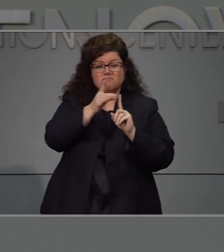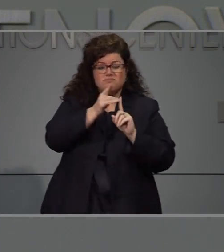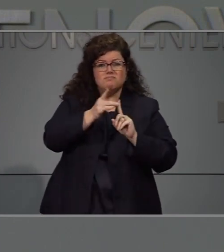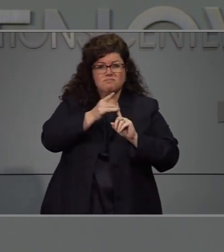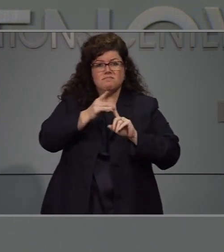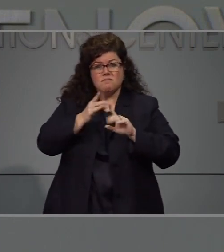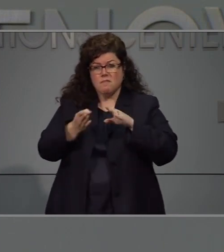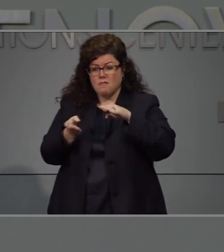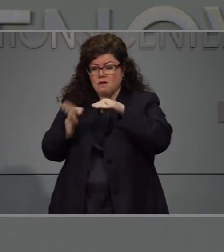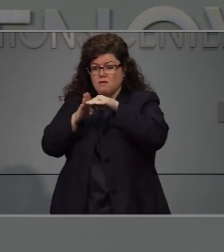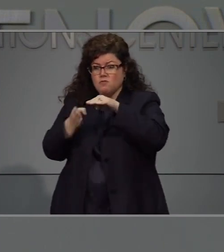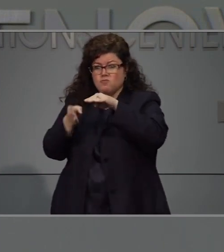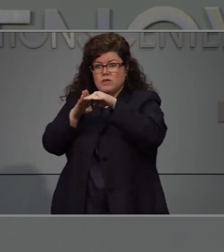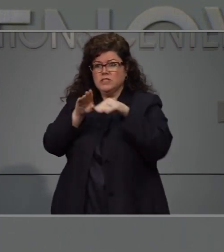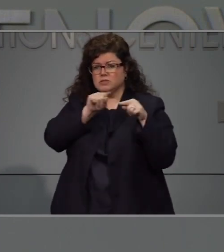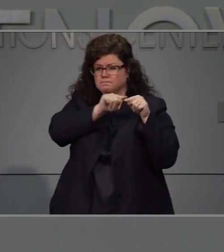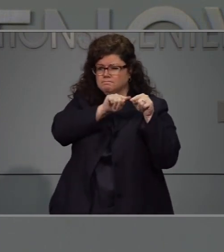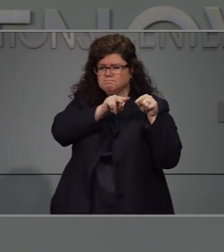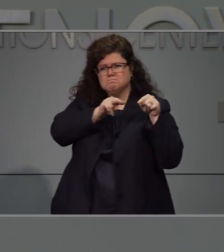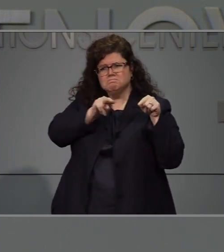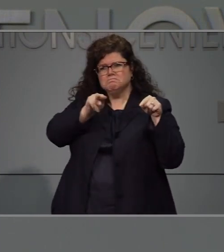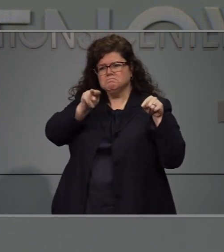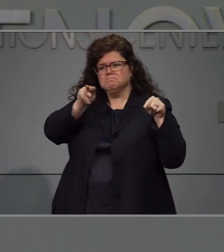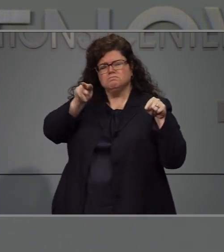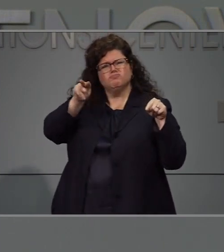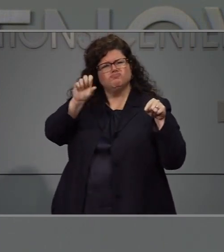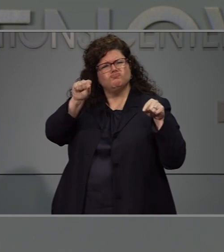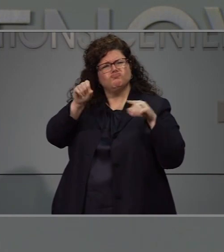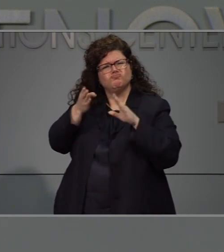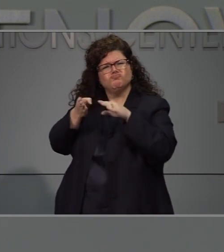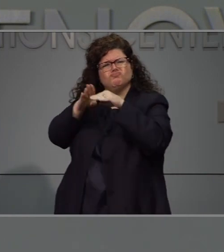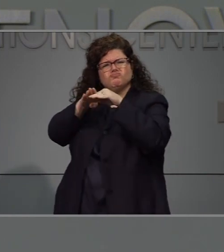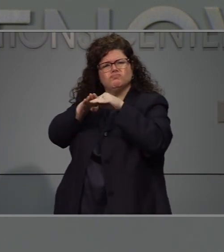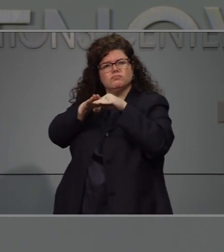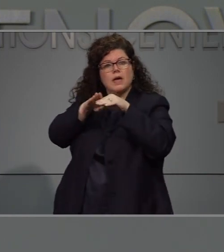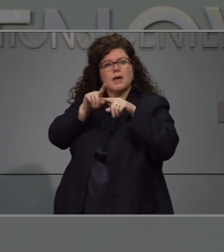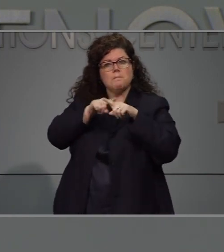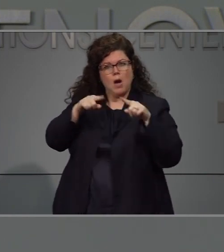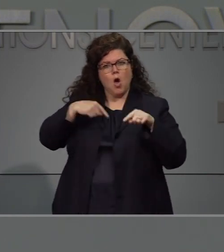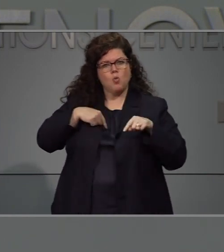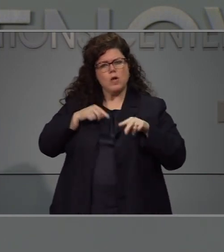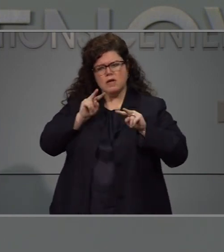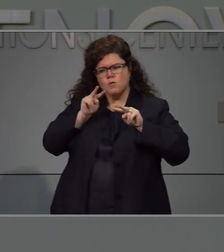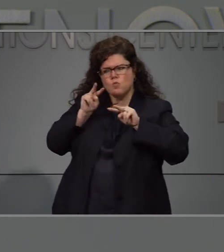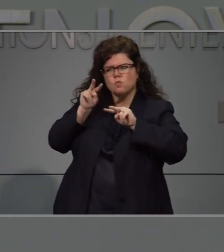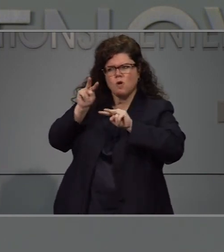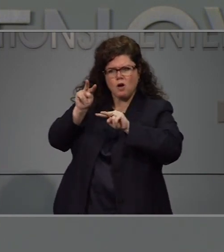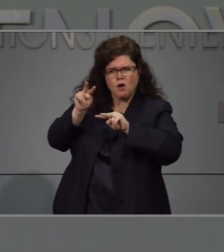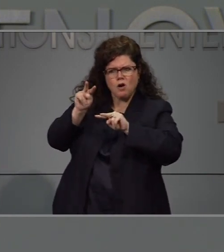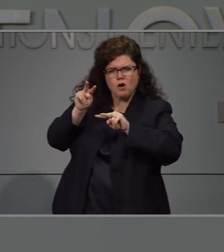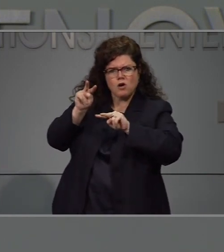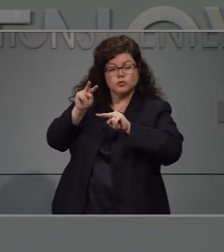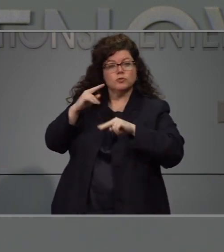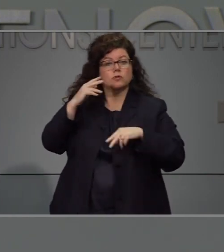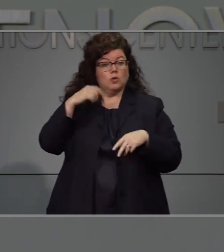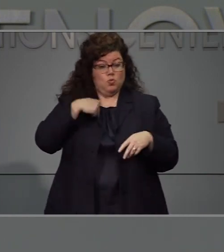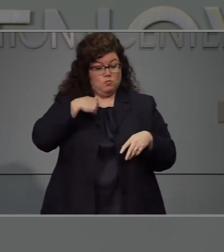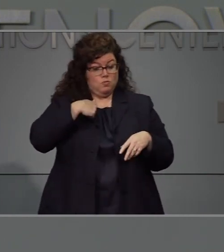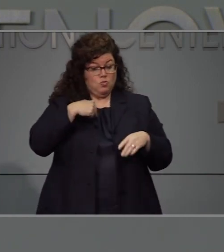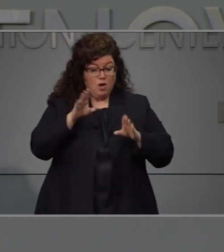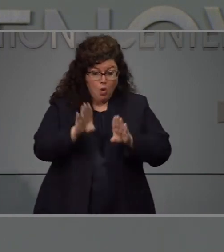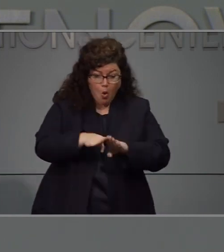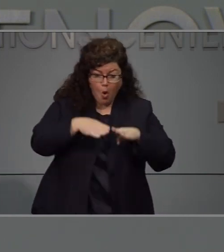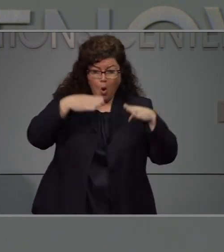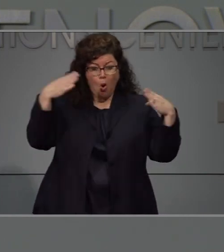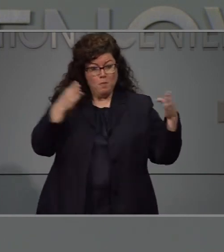día están aumentando un poco. Queremos seguir observando lo es por eso que tenemos deseamos y continuar hacia adelante